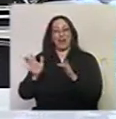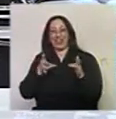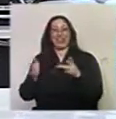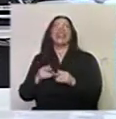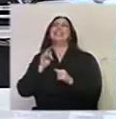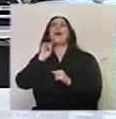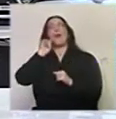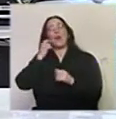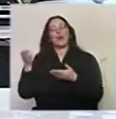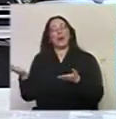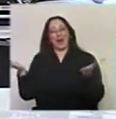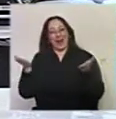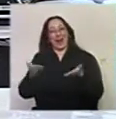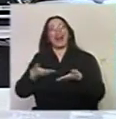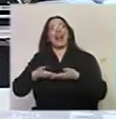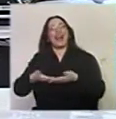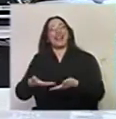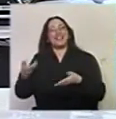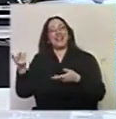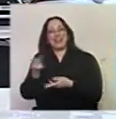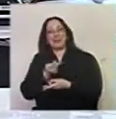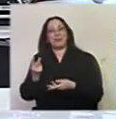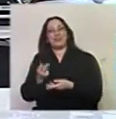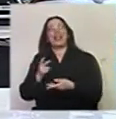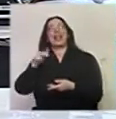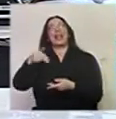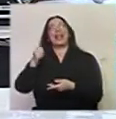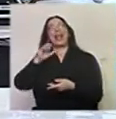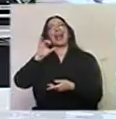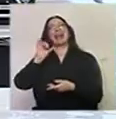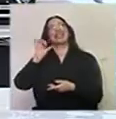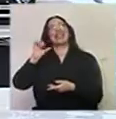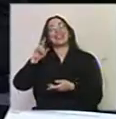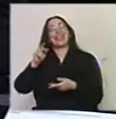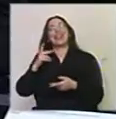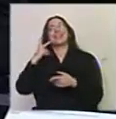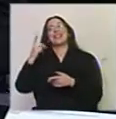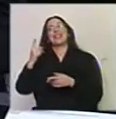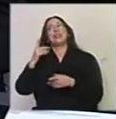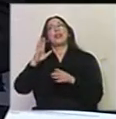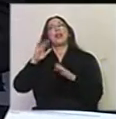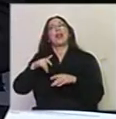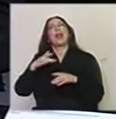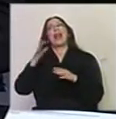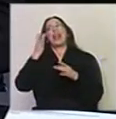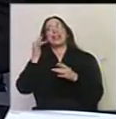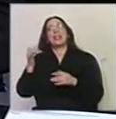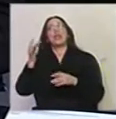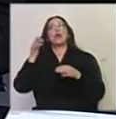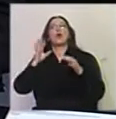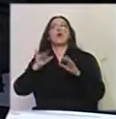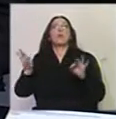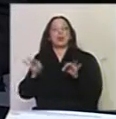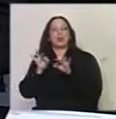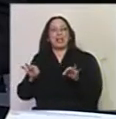gusto recibir a Diego Nácer, es director general artístico y musical del Osodre. Diego,